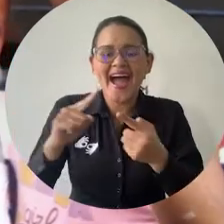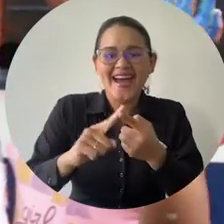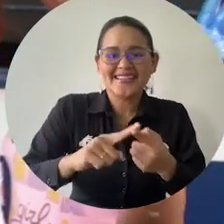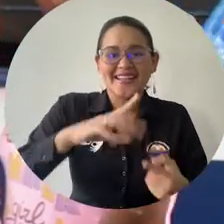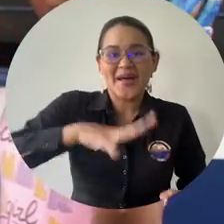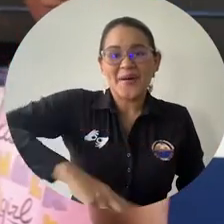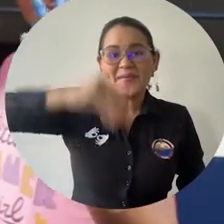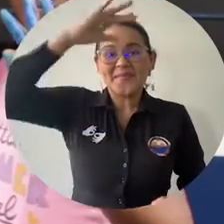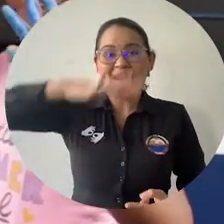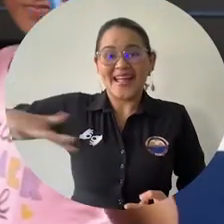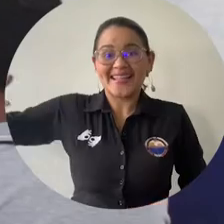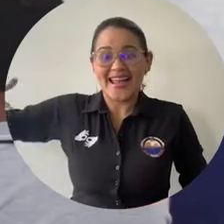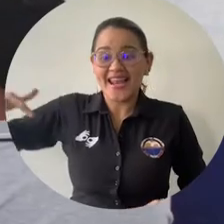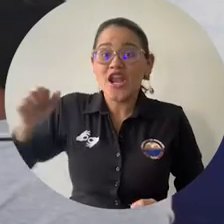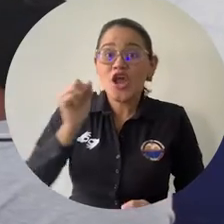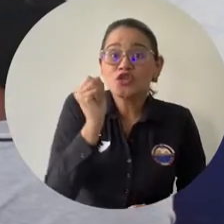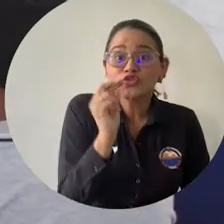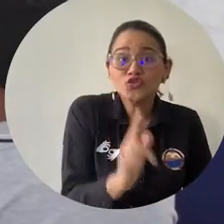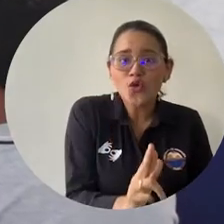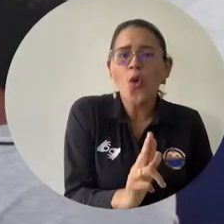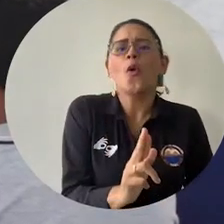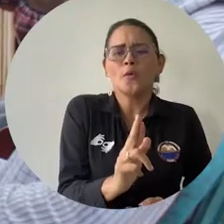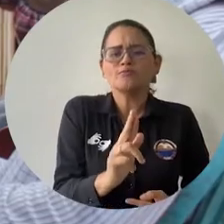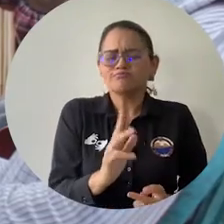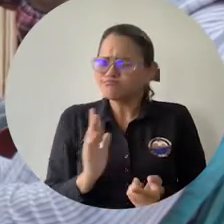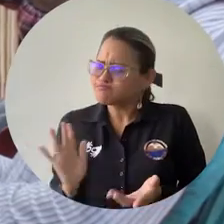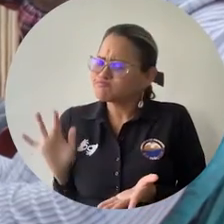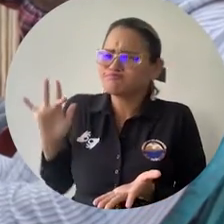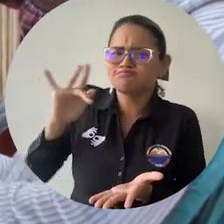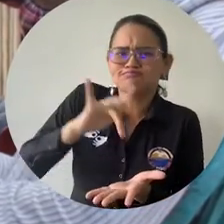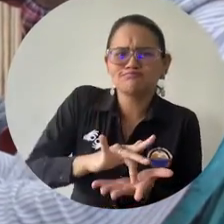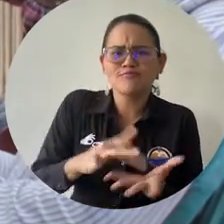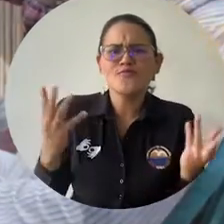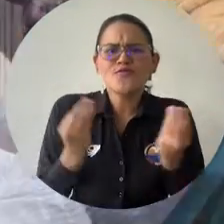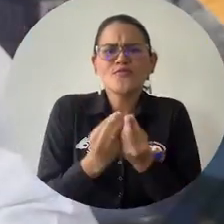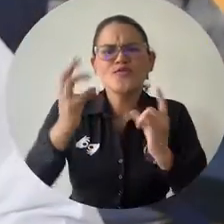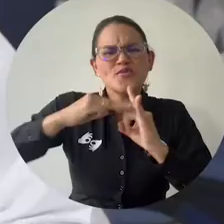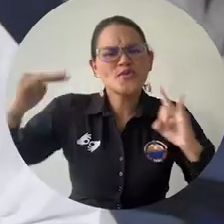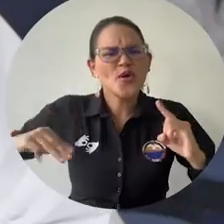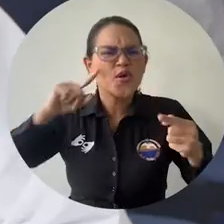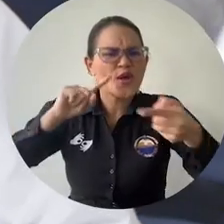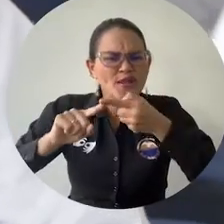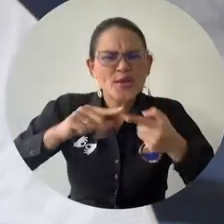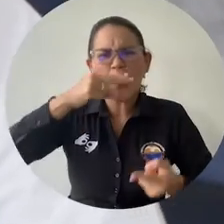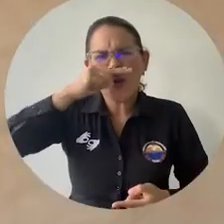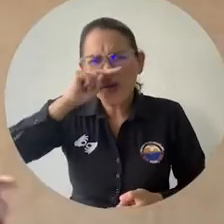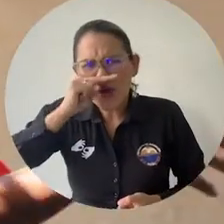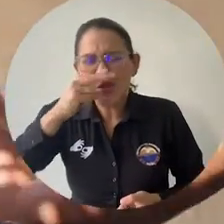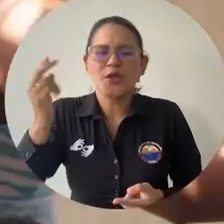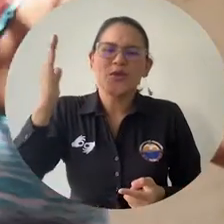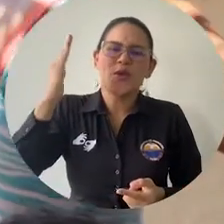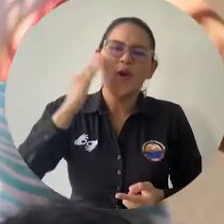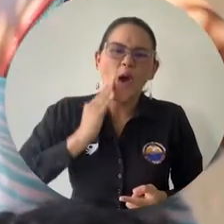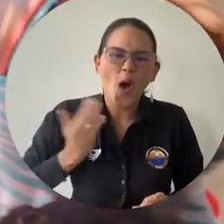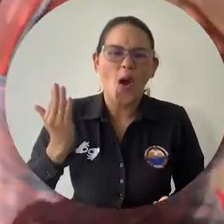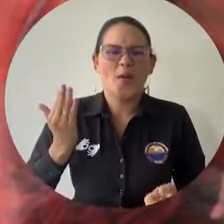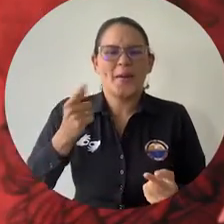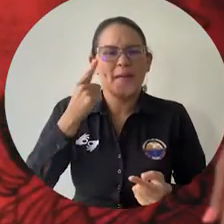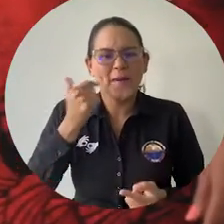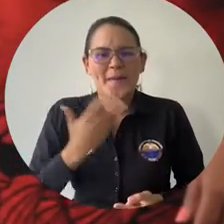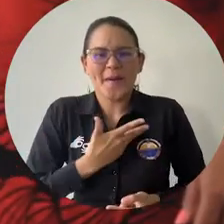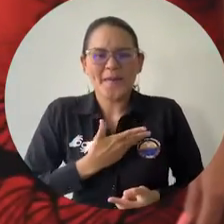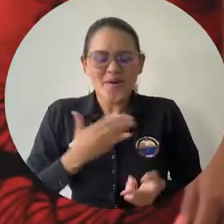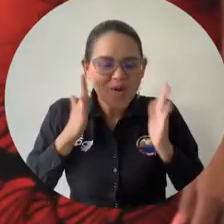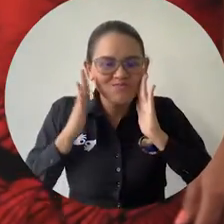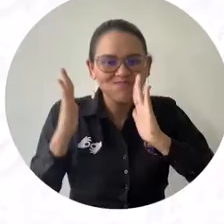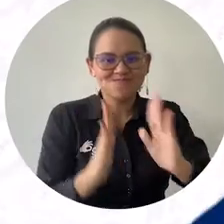Hasta el sur del departamento llegó el equipo de la Universidad del Magdalena para ofrecer jornadas de atención integral a niños, adolescentes